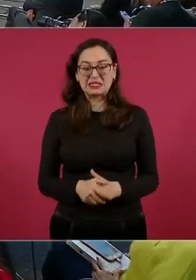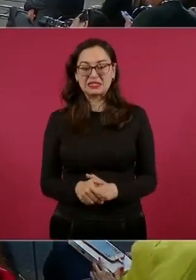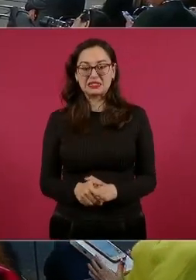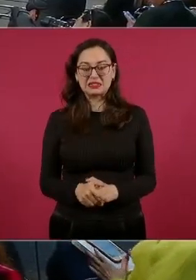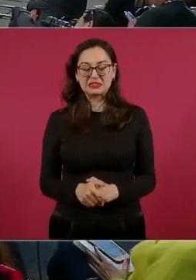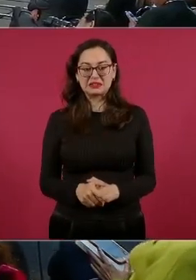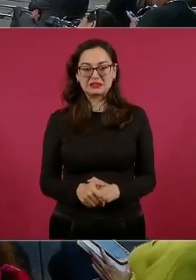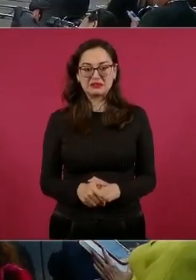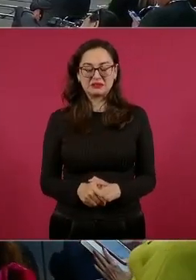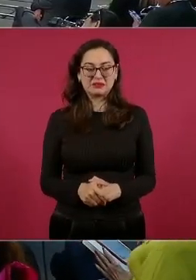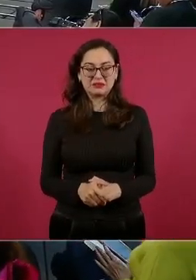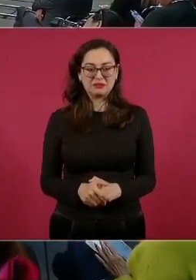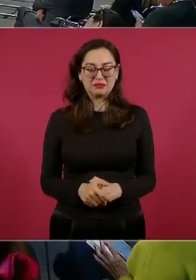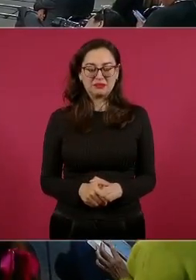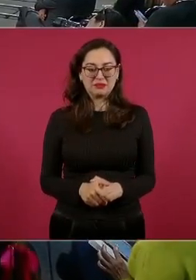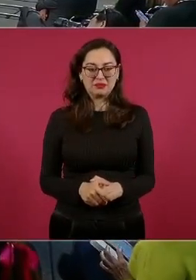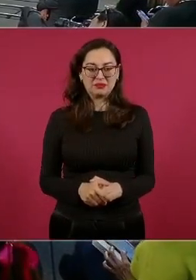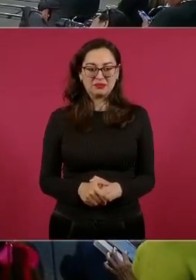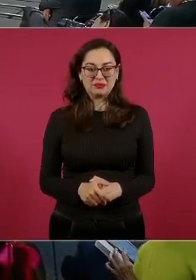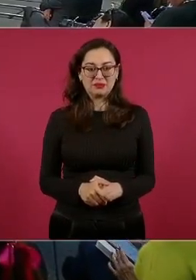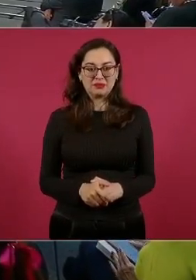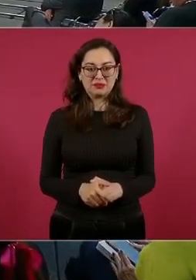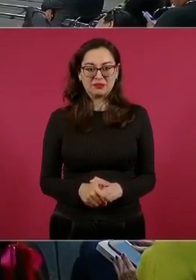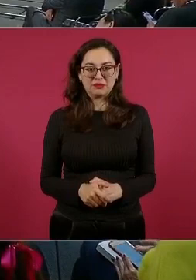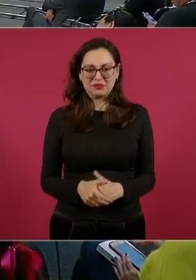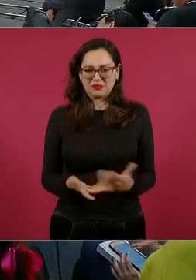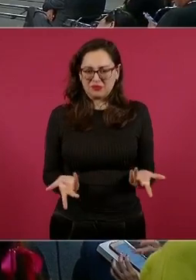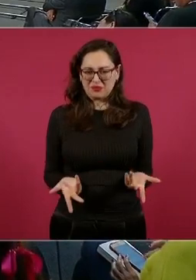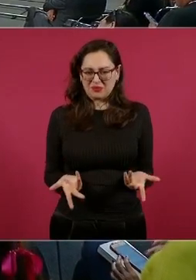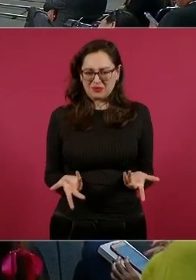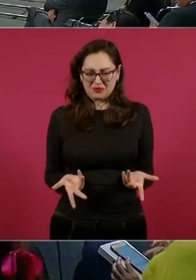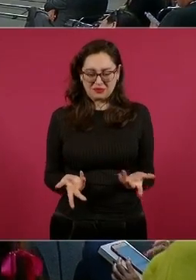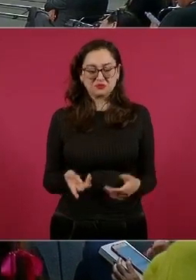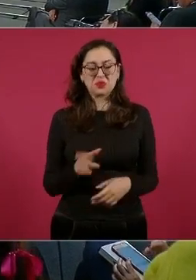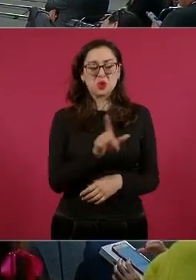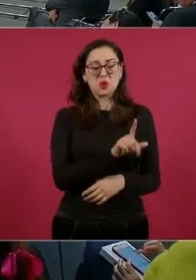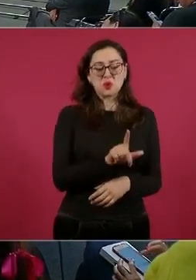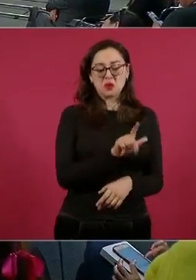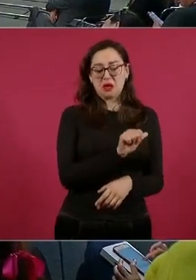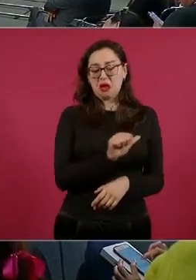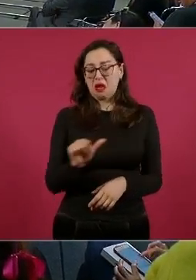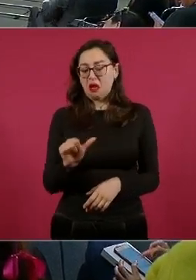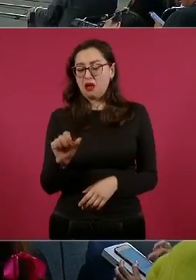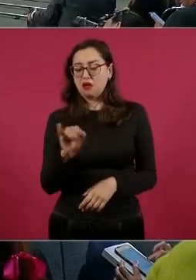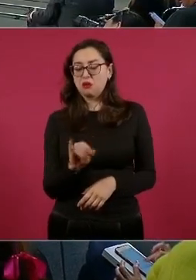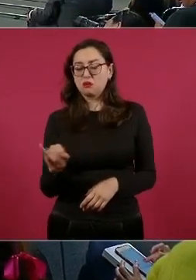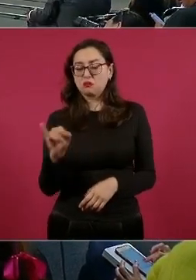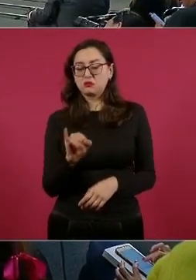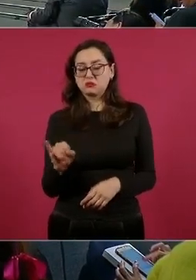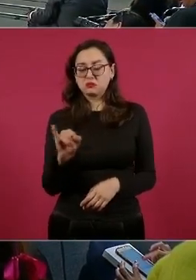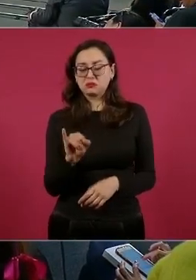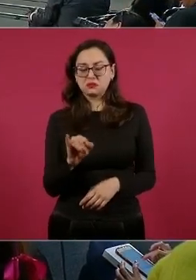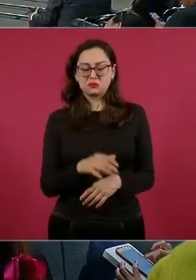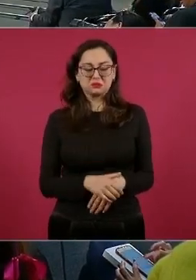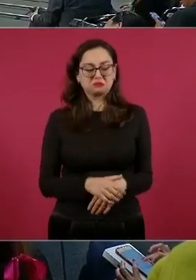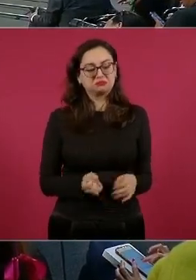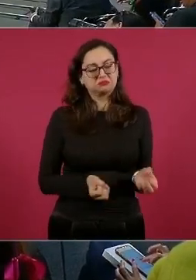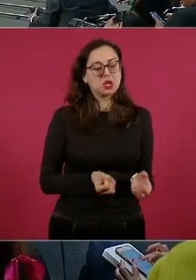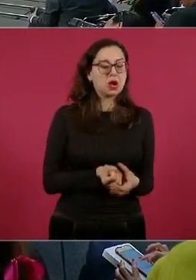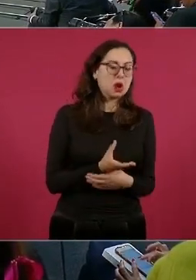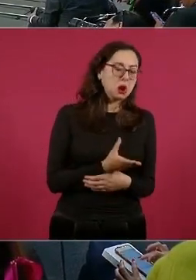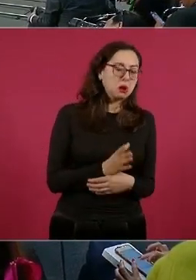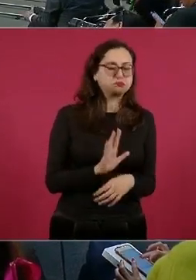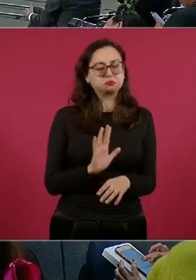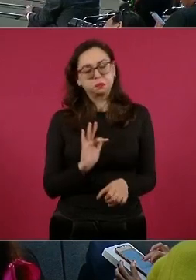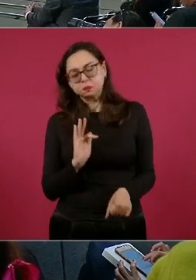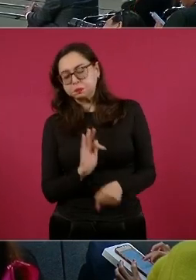¿Cómo es posible que de lunes a jueves liberen a 58